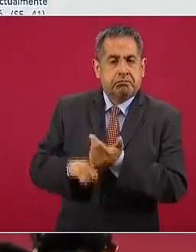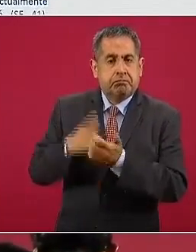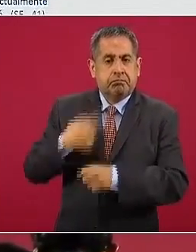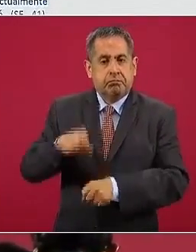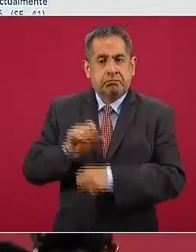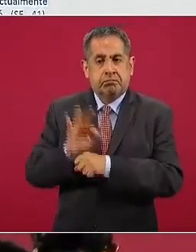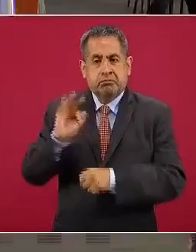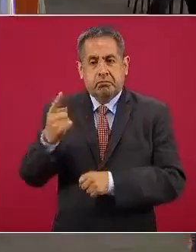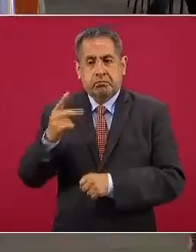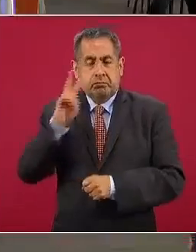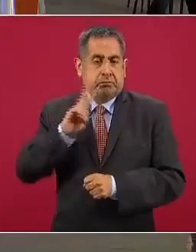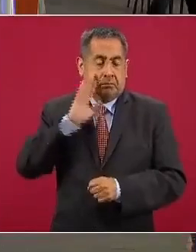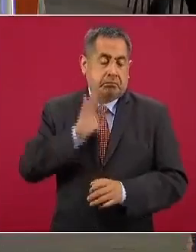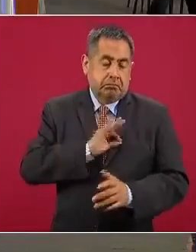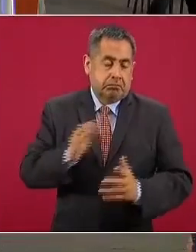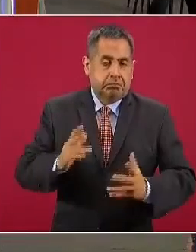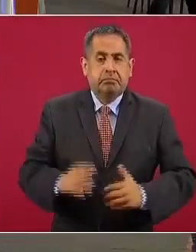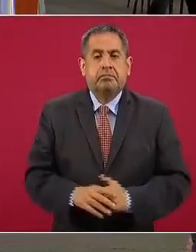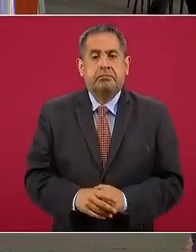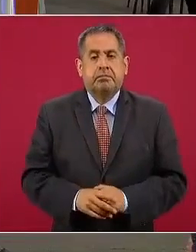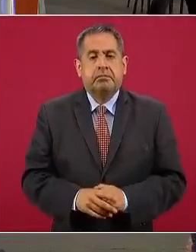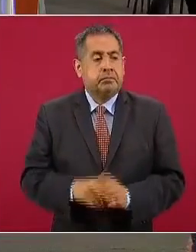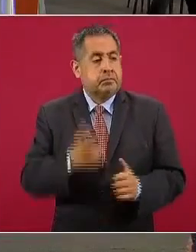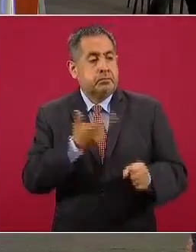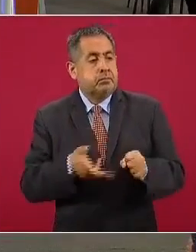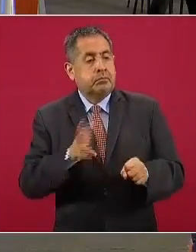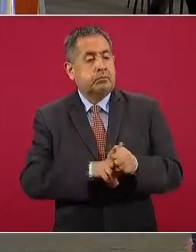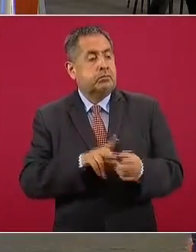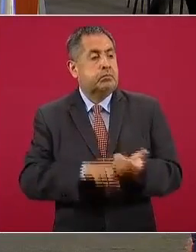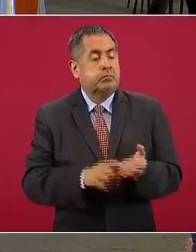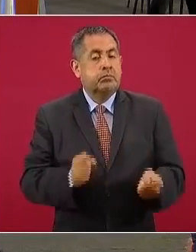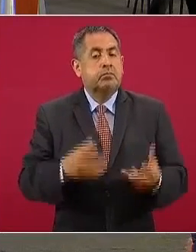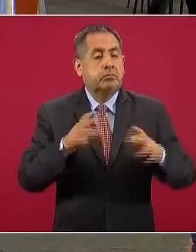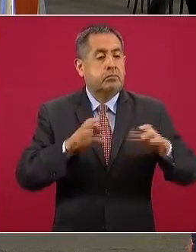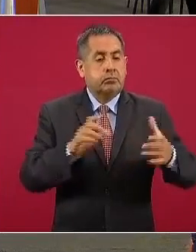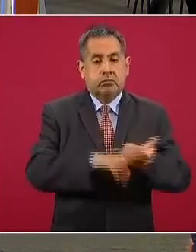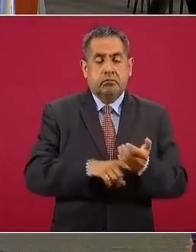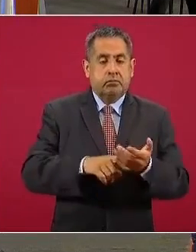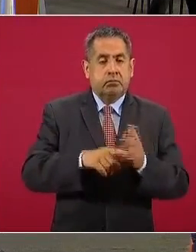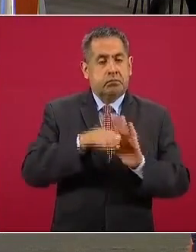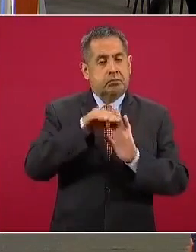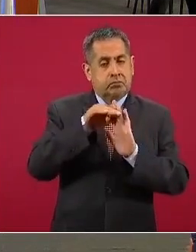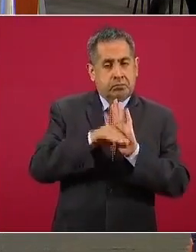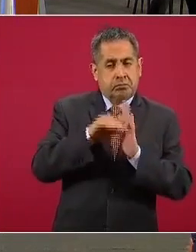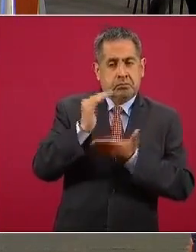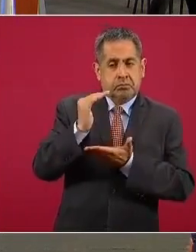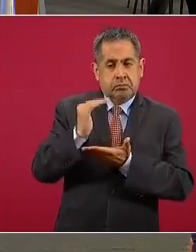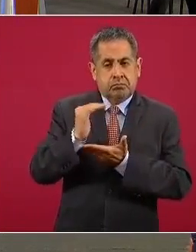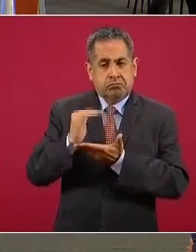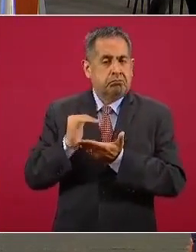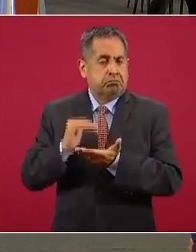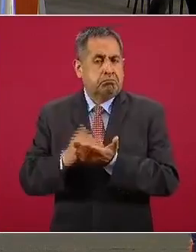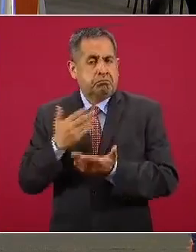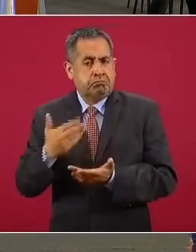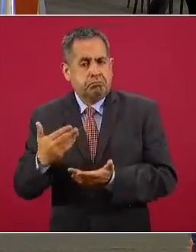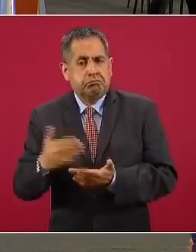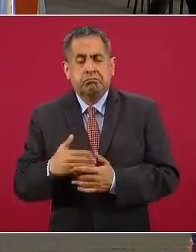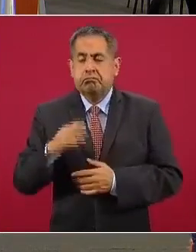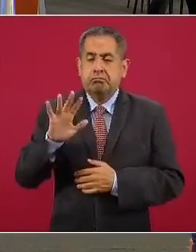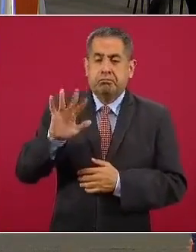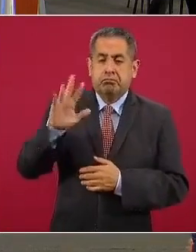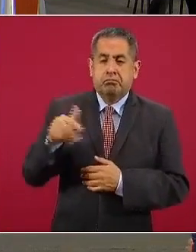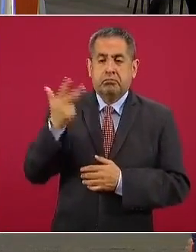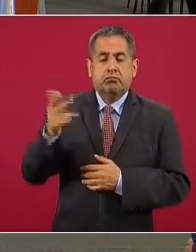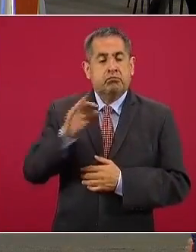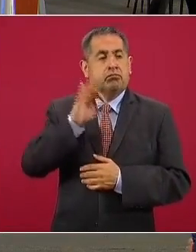semana cuarenta y uno. La siguiente. En la ocupación hospitalaria todavía vemos una tendencia de descenso relativamente acelerada y cincuenta y ocho